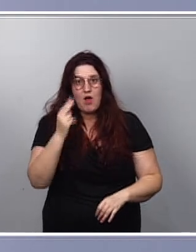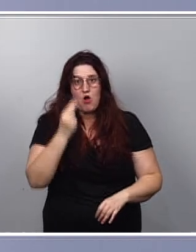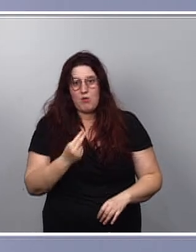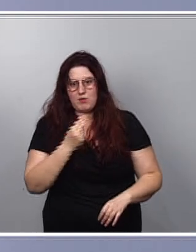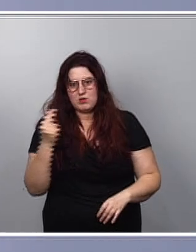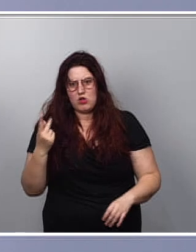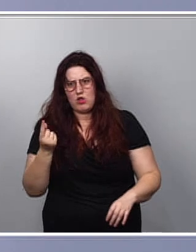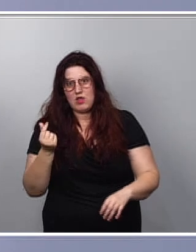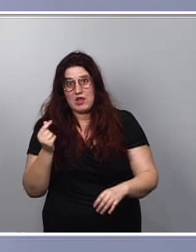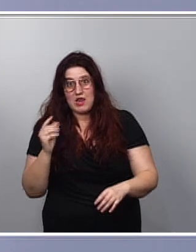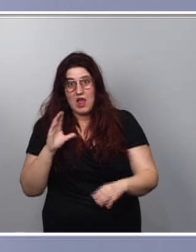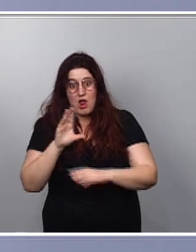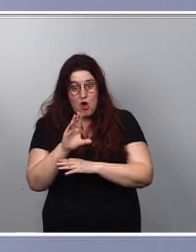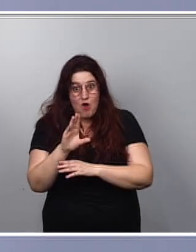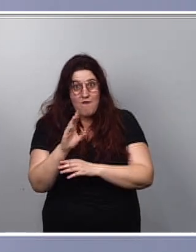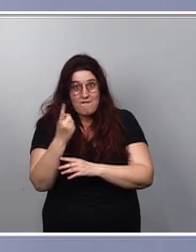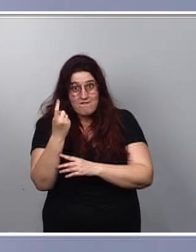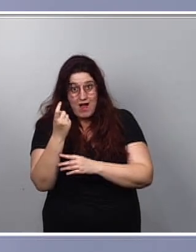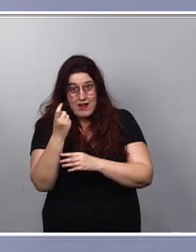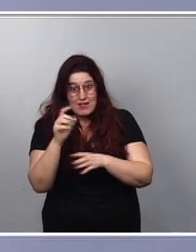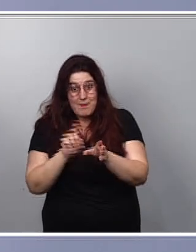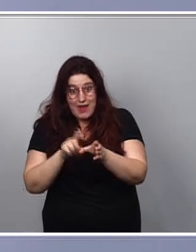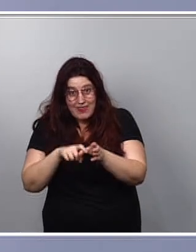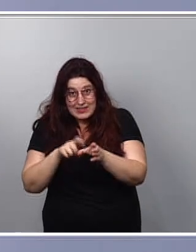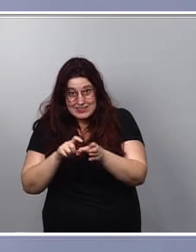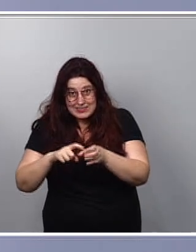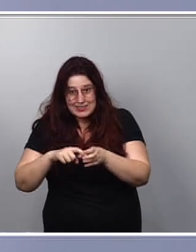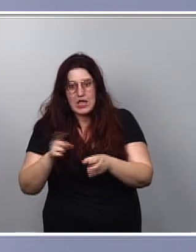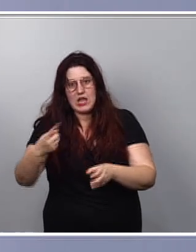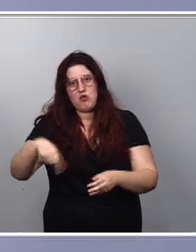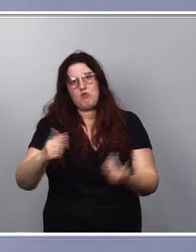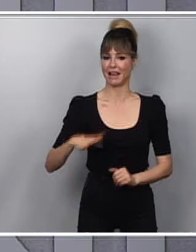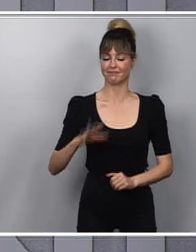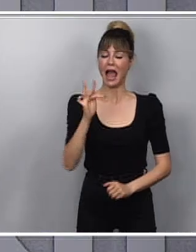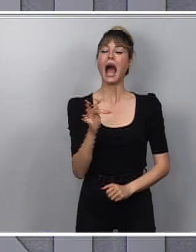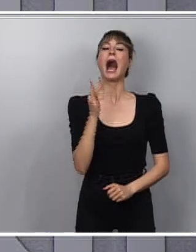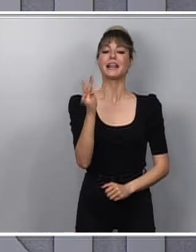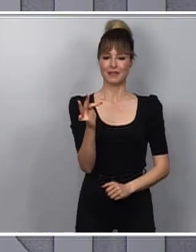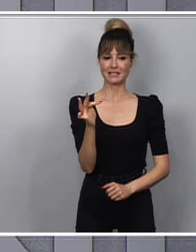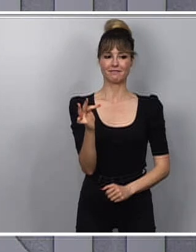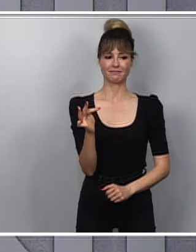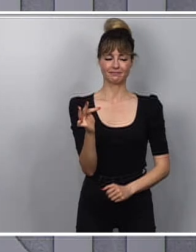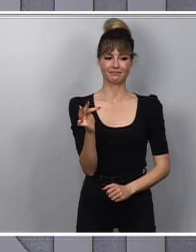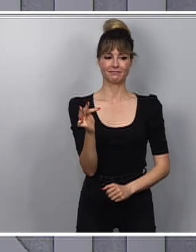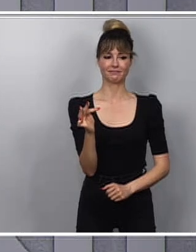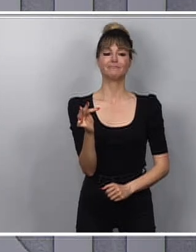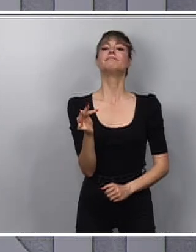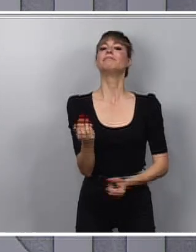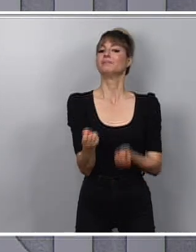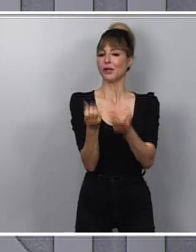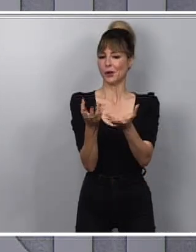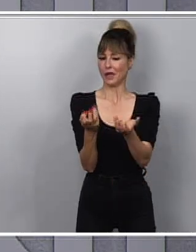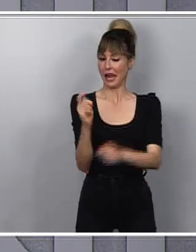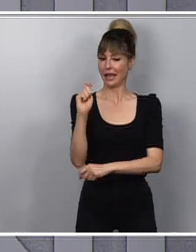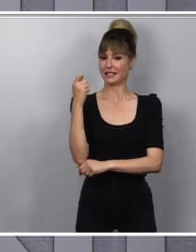financiar el resto de la necesidad de plazas que tienen sus universidades. Les quería trasladar a todos ustedes el